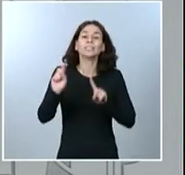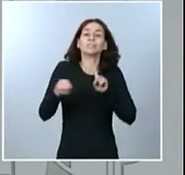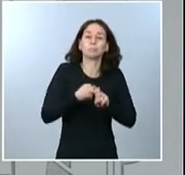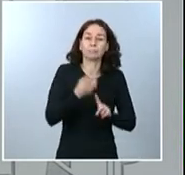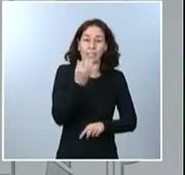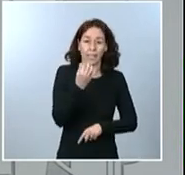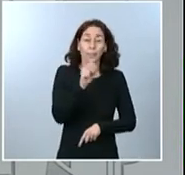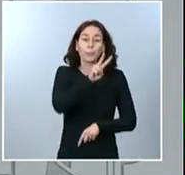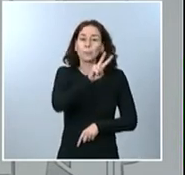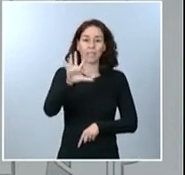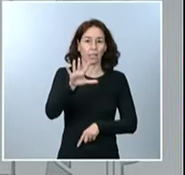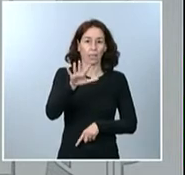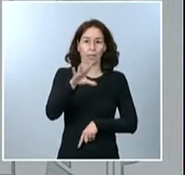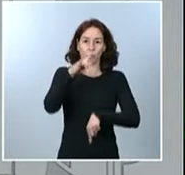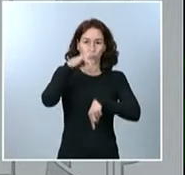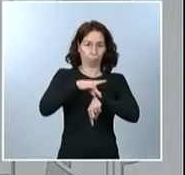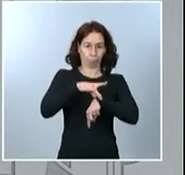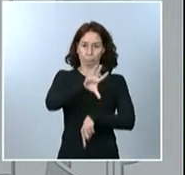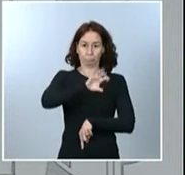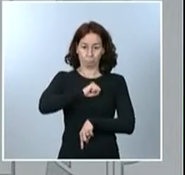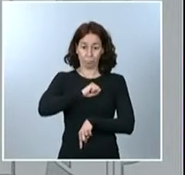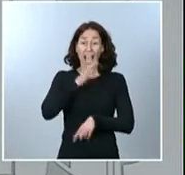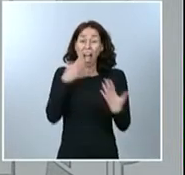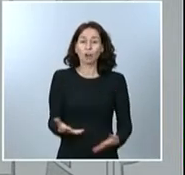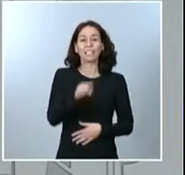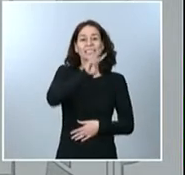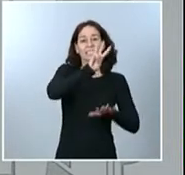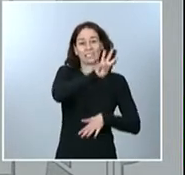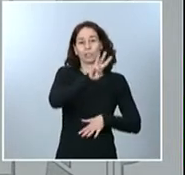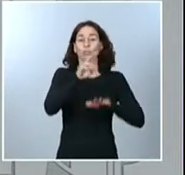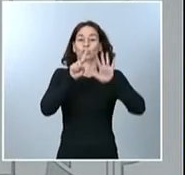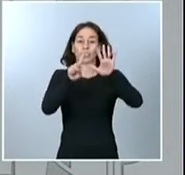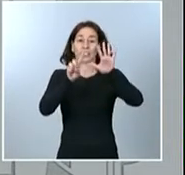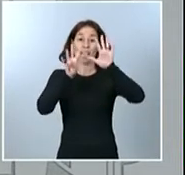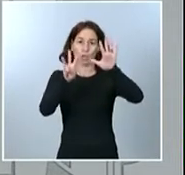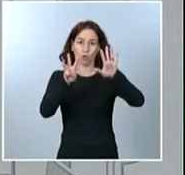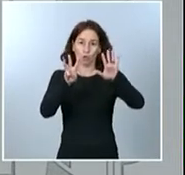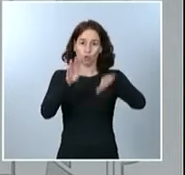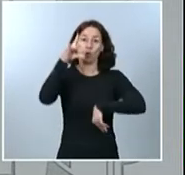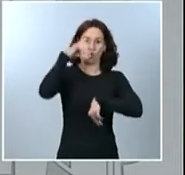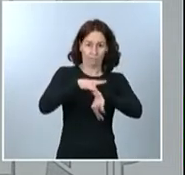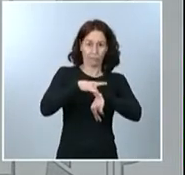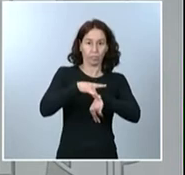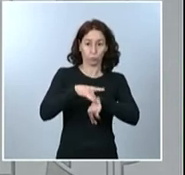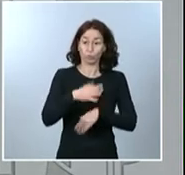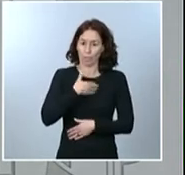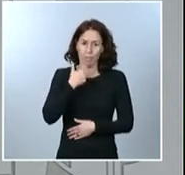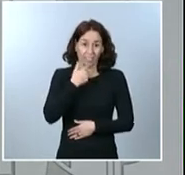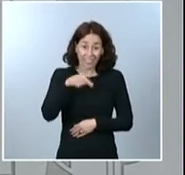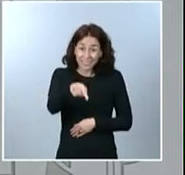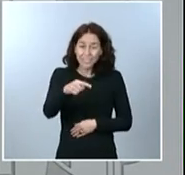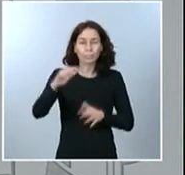.000 habitantes. Estamos en 368 casos por 100.000 habitantes. Tenemos un largo recorrido. Vamos a